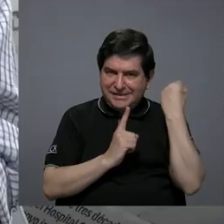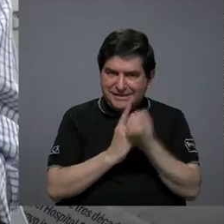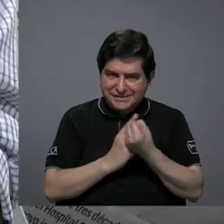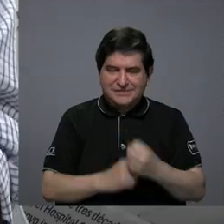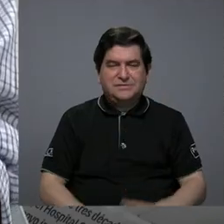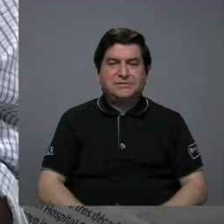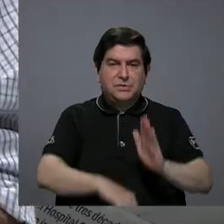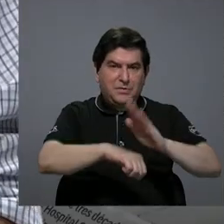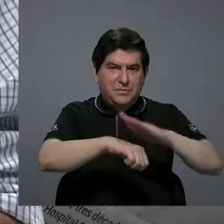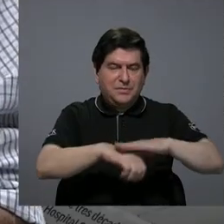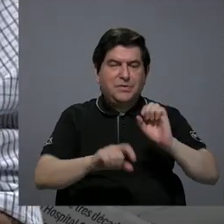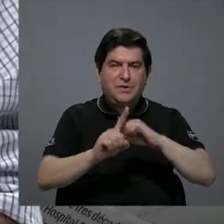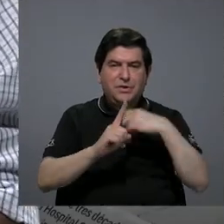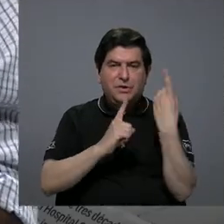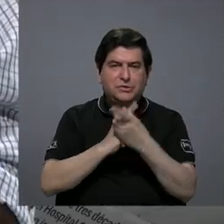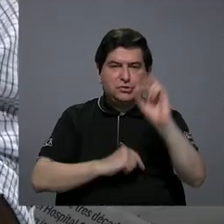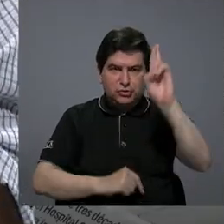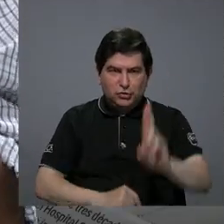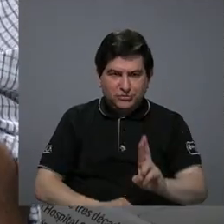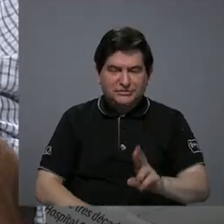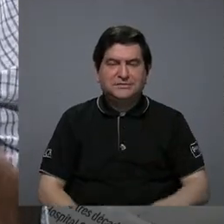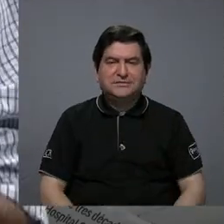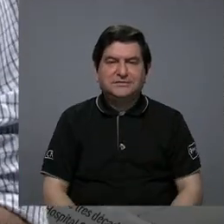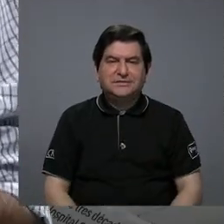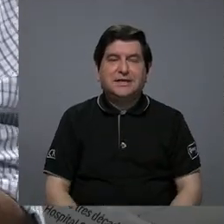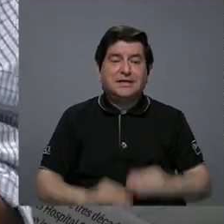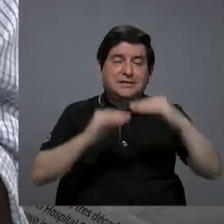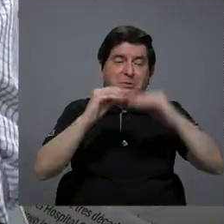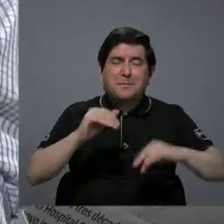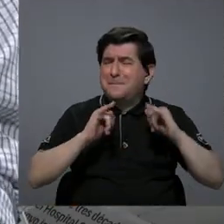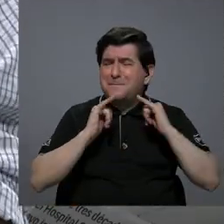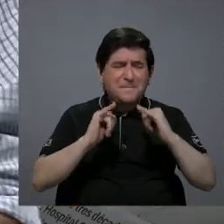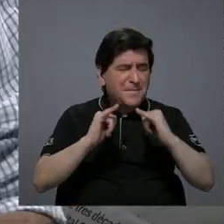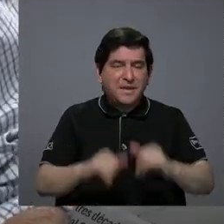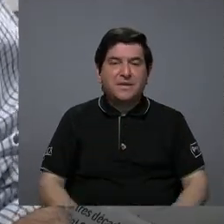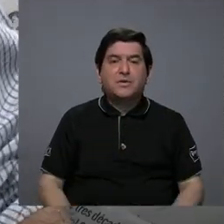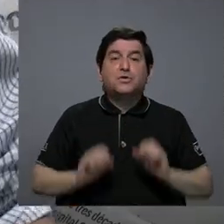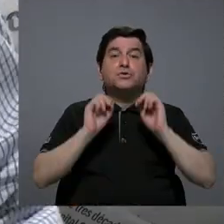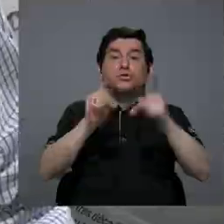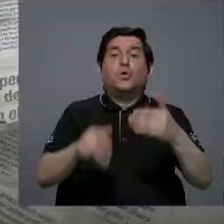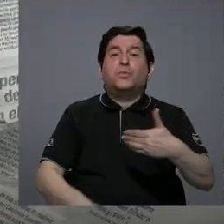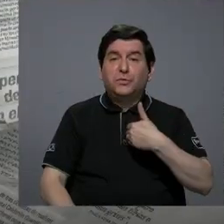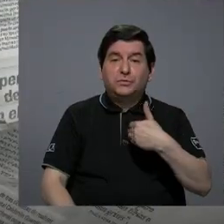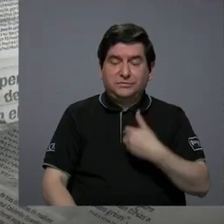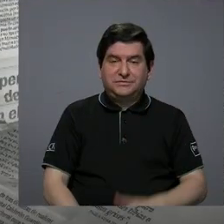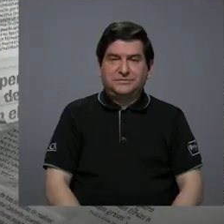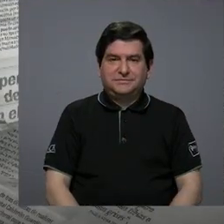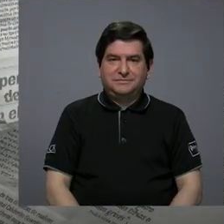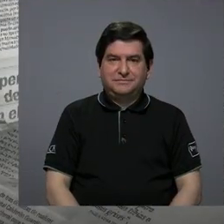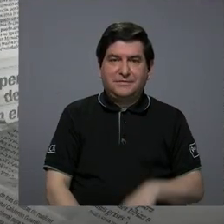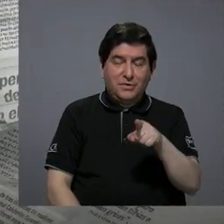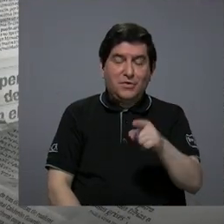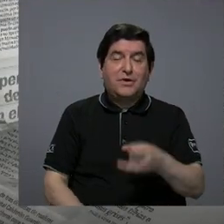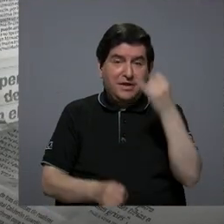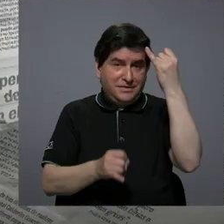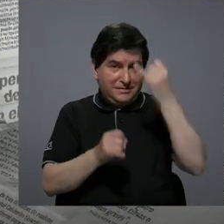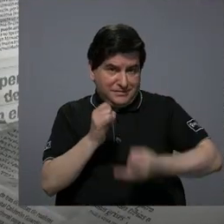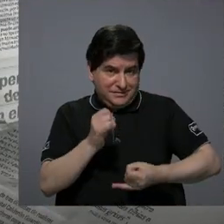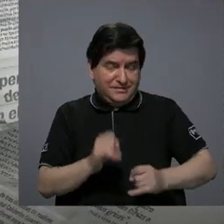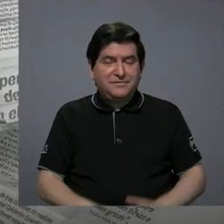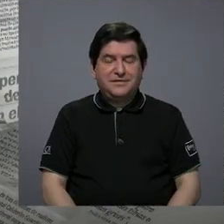que han hecho que la sociedad costarricense sea menos desigual y que tenga más oportunidades bueno con ese final